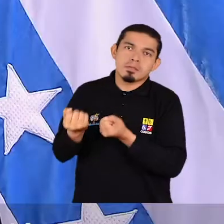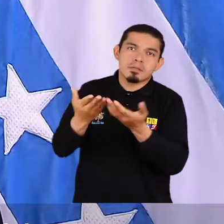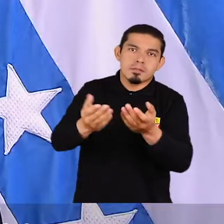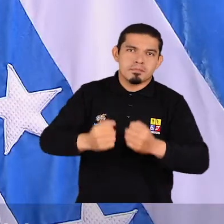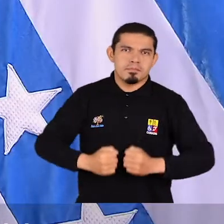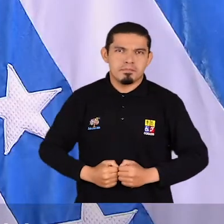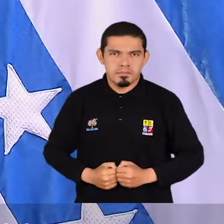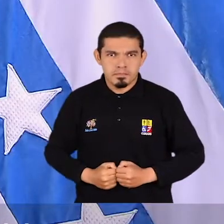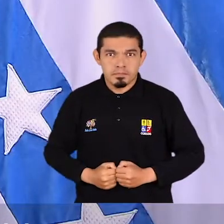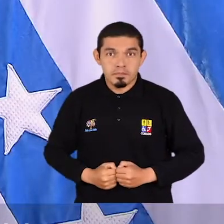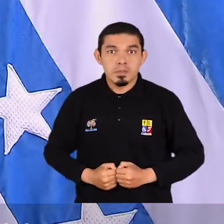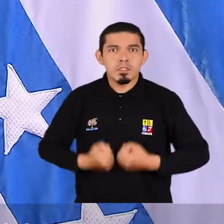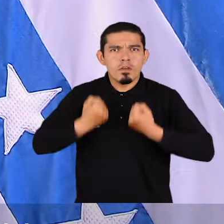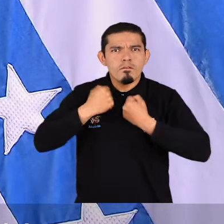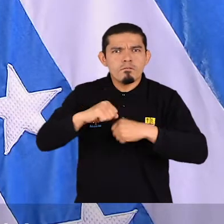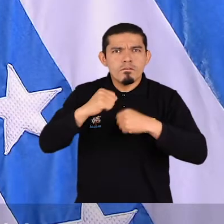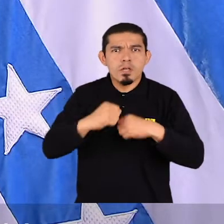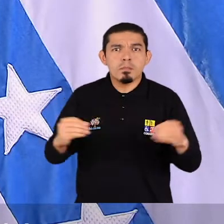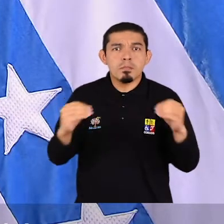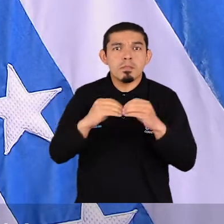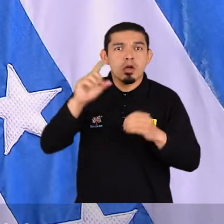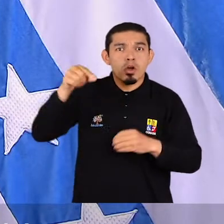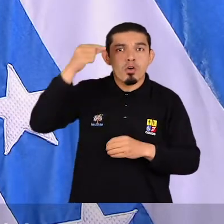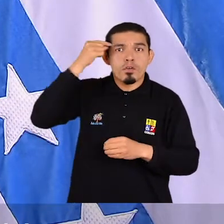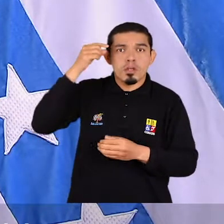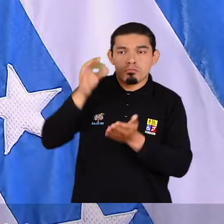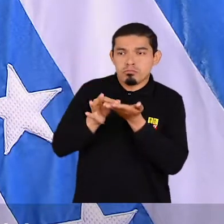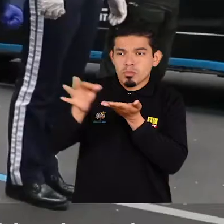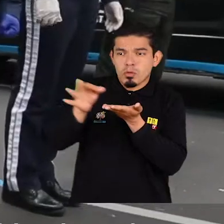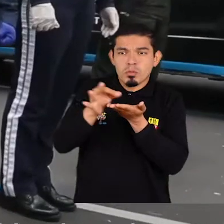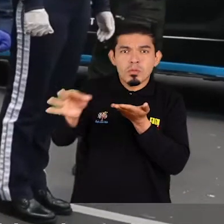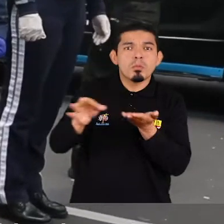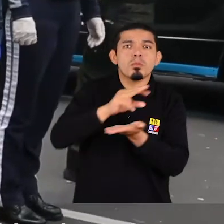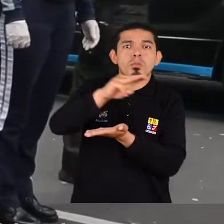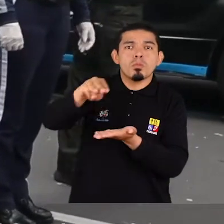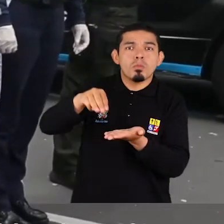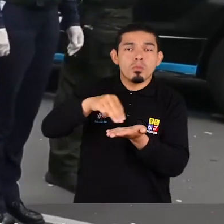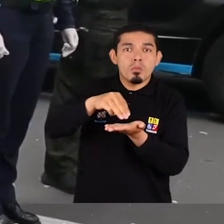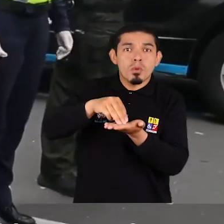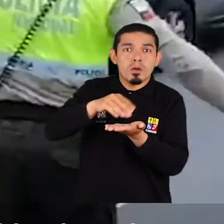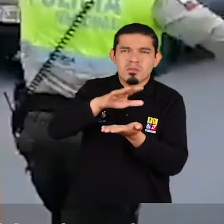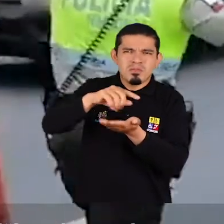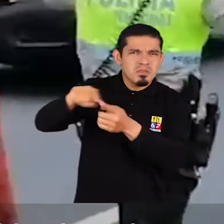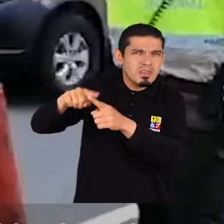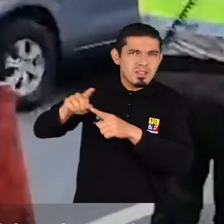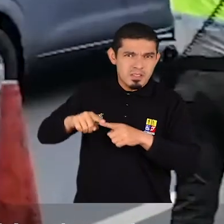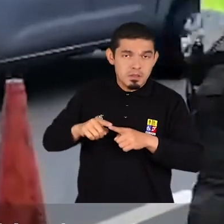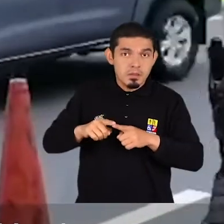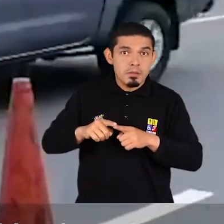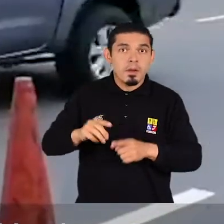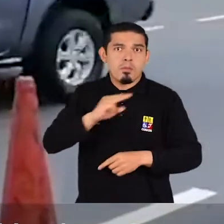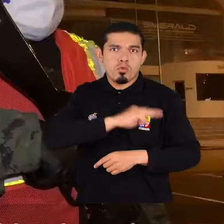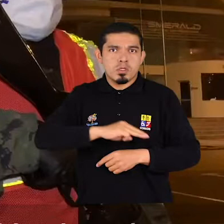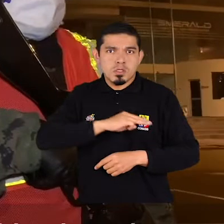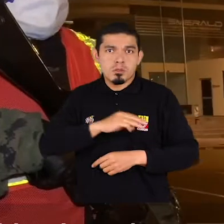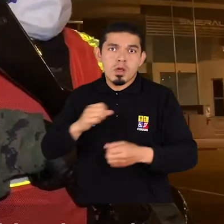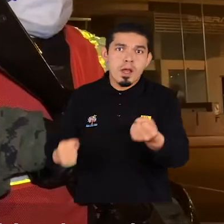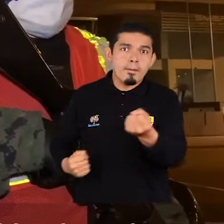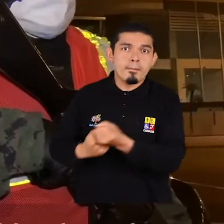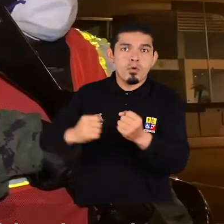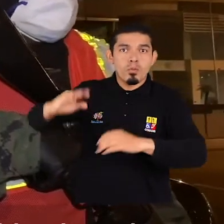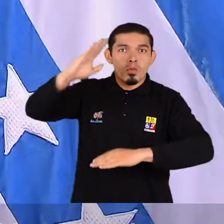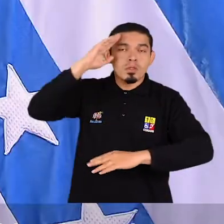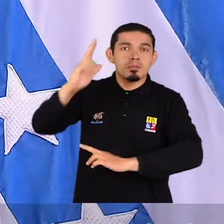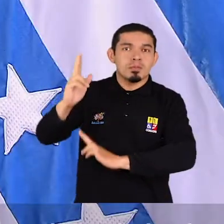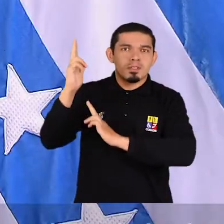Social. A este esfuerzo se han sumado gobiernos locales de todo el país quienes coordinan con el Gobierno Nacional el apoyo de la Policía y las Fuerzas